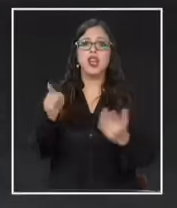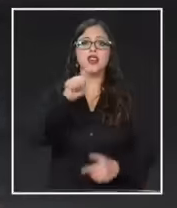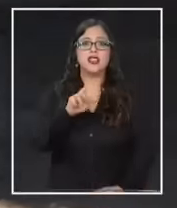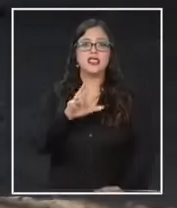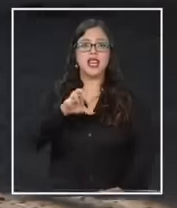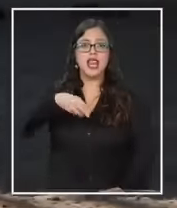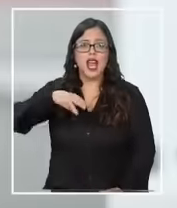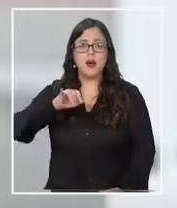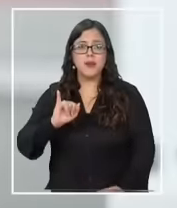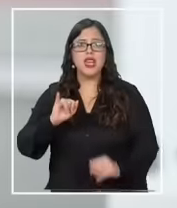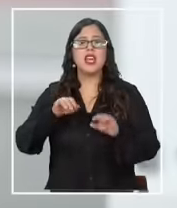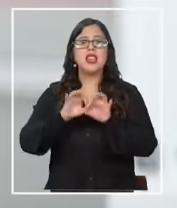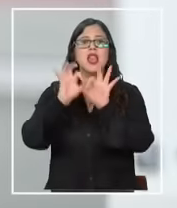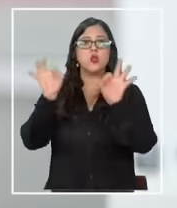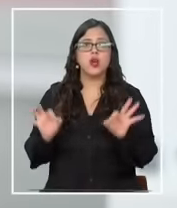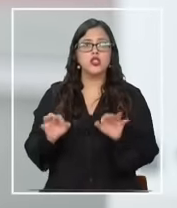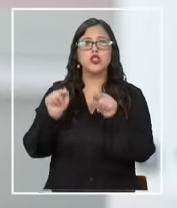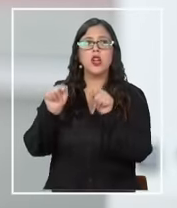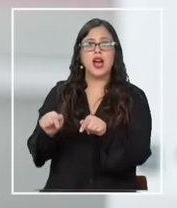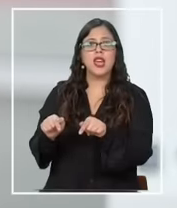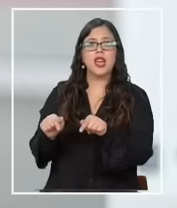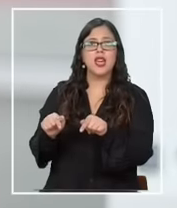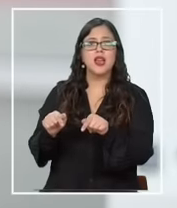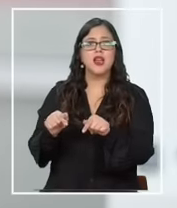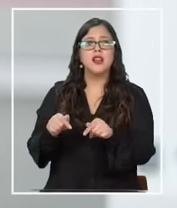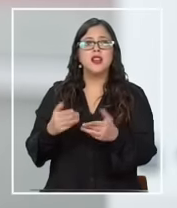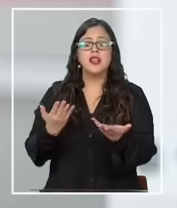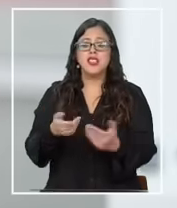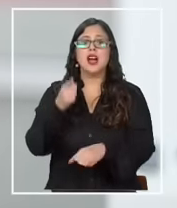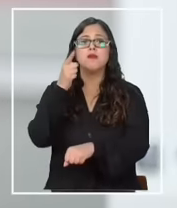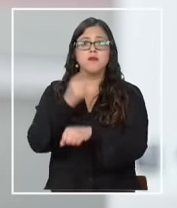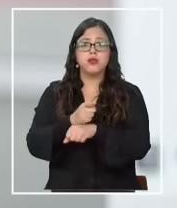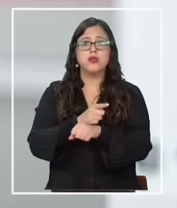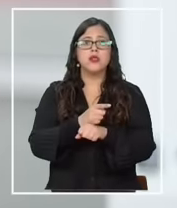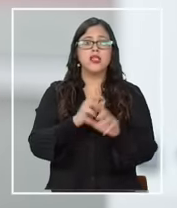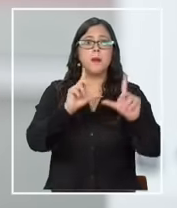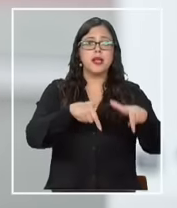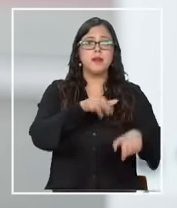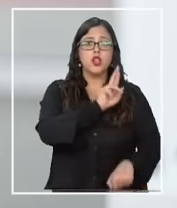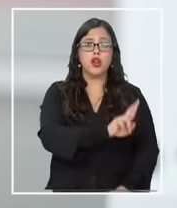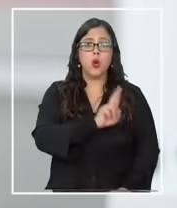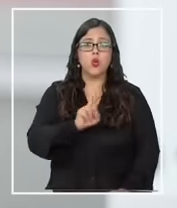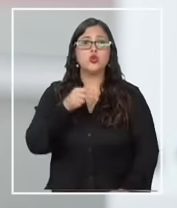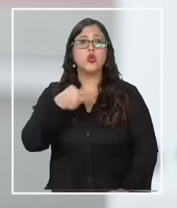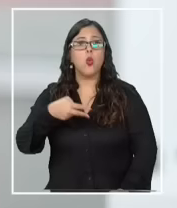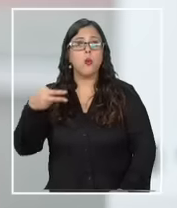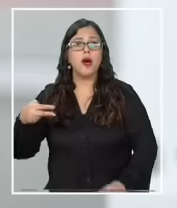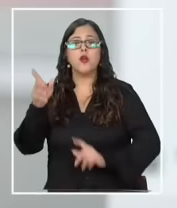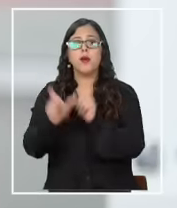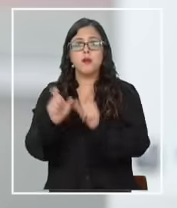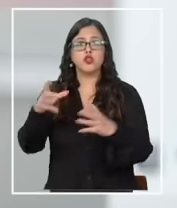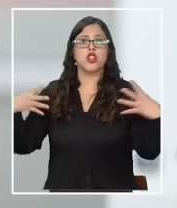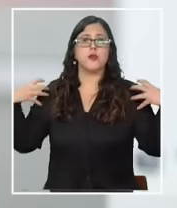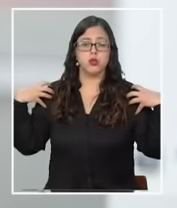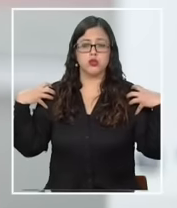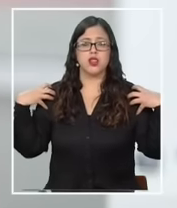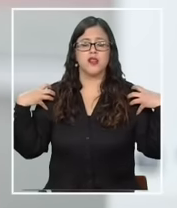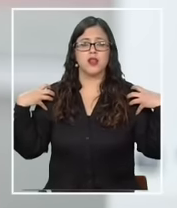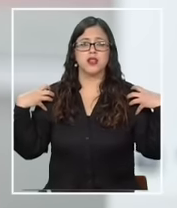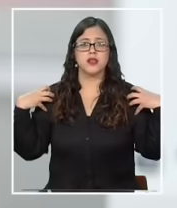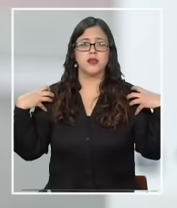Educación se intruyó al departamento de recursos humanos que iniciara las acciones para quien resulte responsable